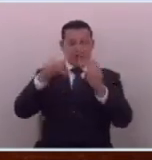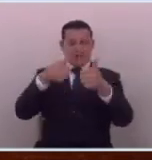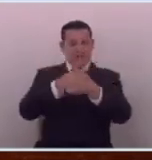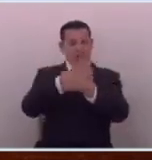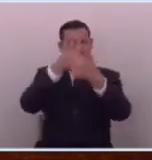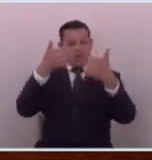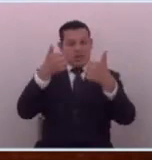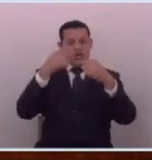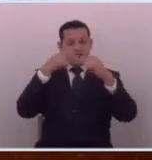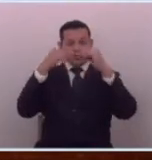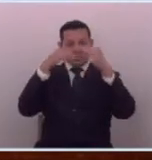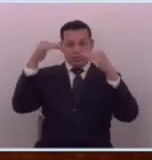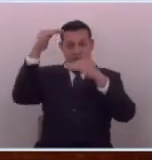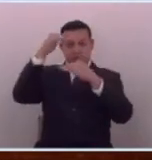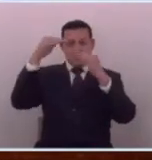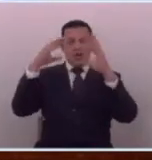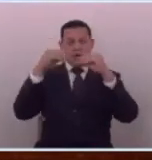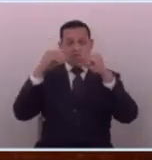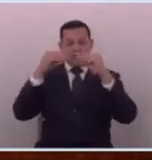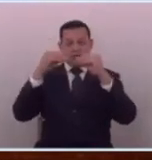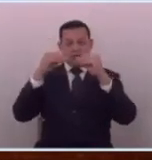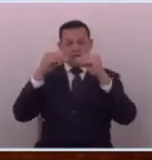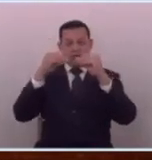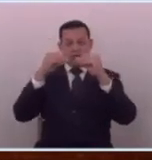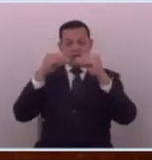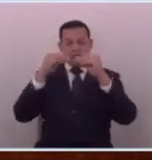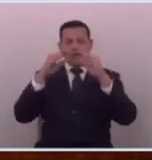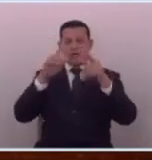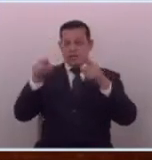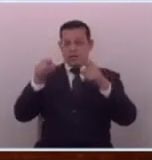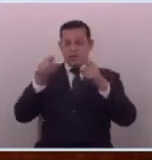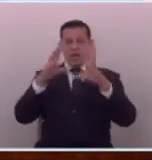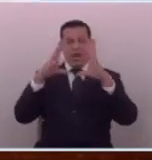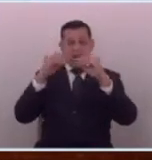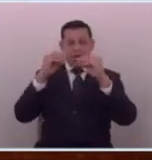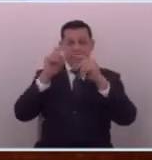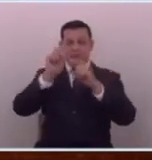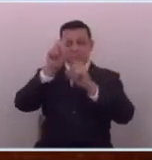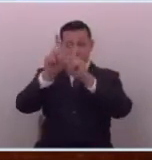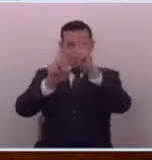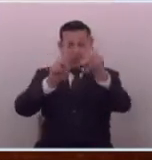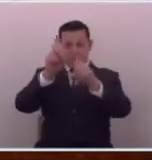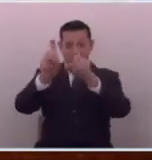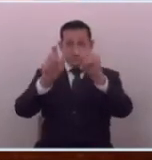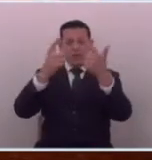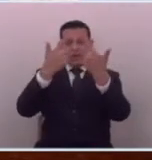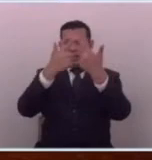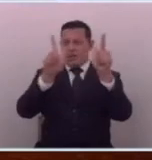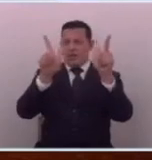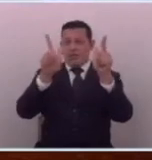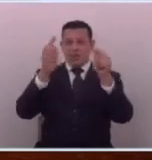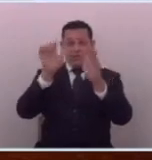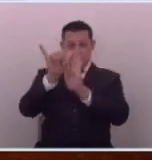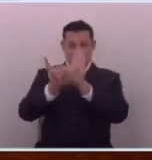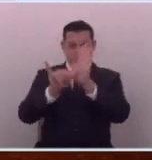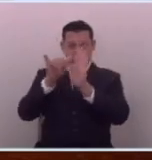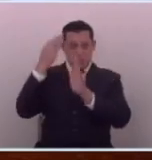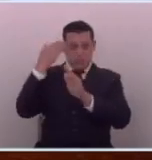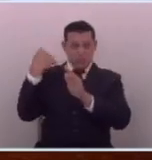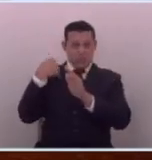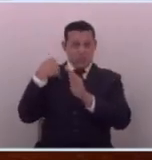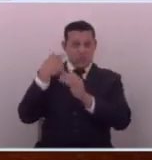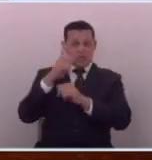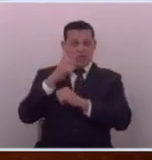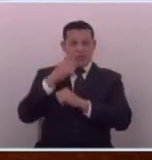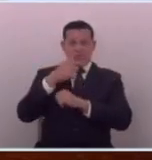nuestro jefe de fracción les hablaba y les hablaba y ellos hablaban hicieron preguntas libremente una youtuber que me parece que no estaba